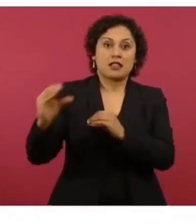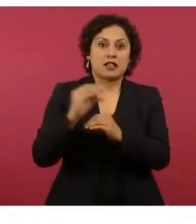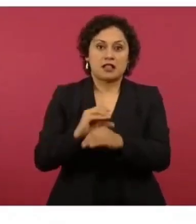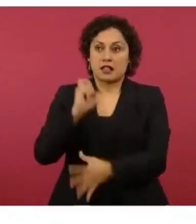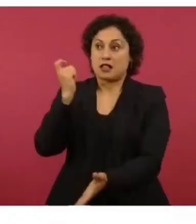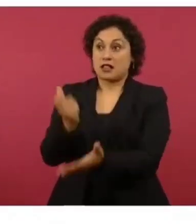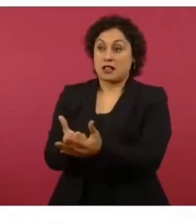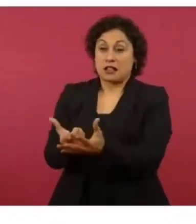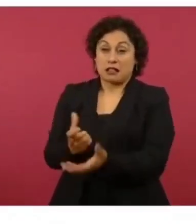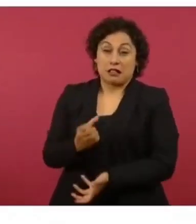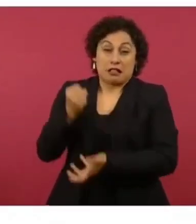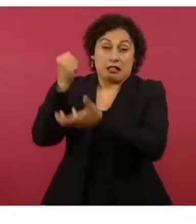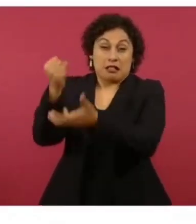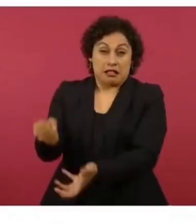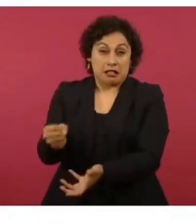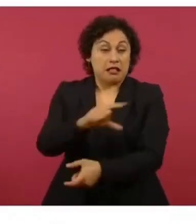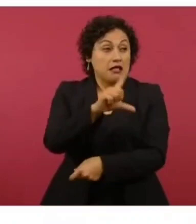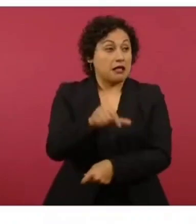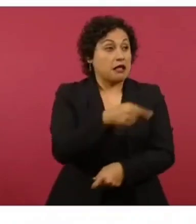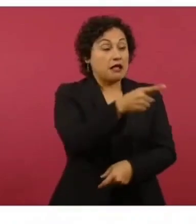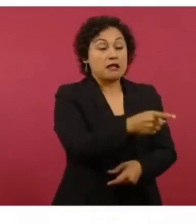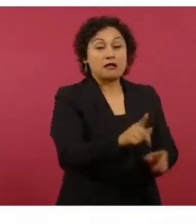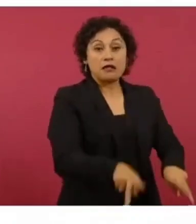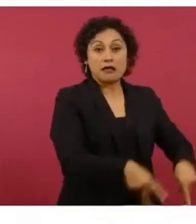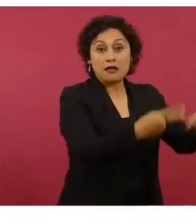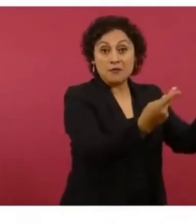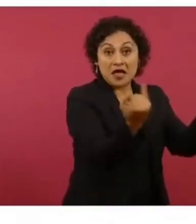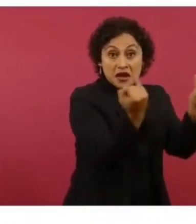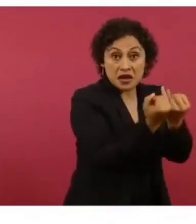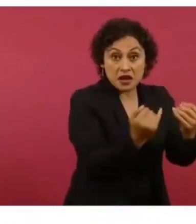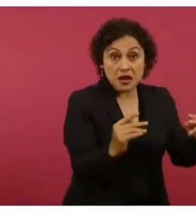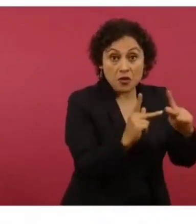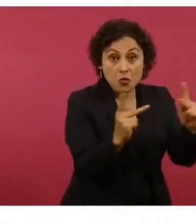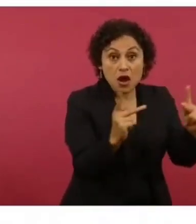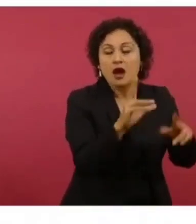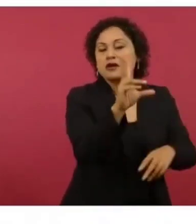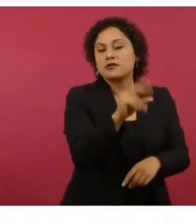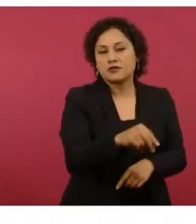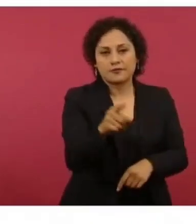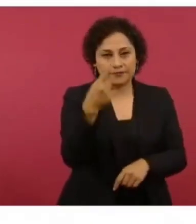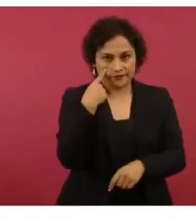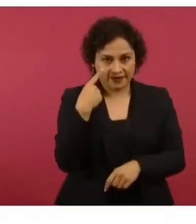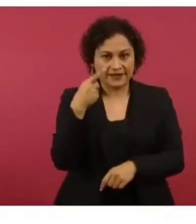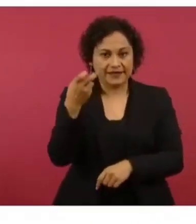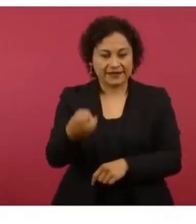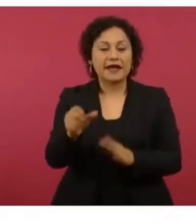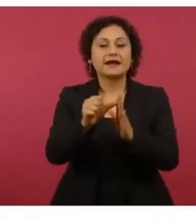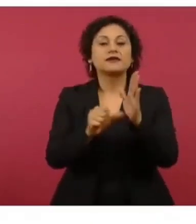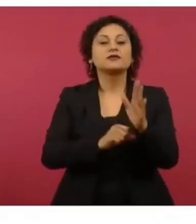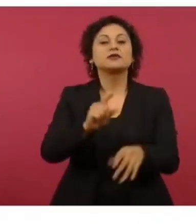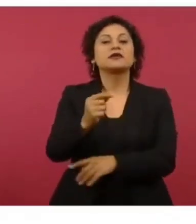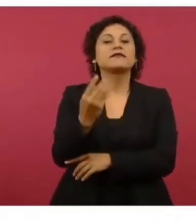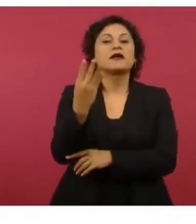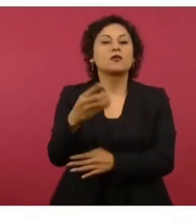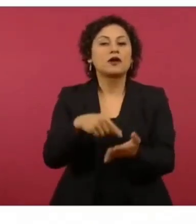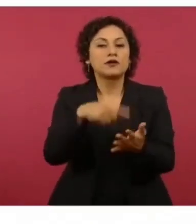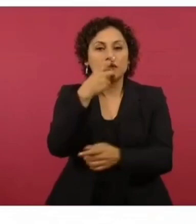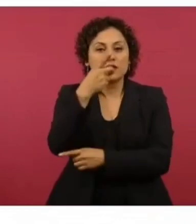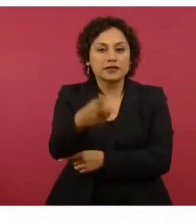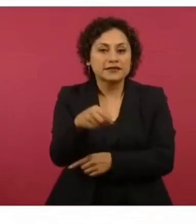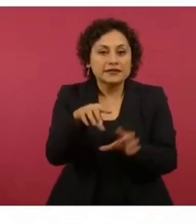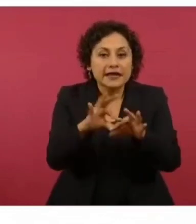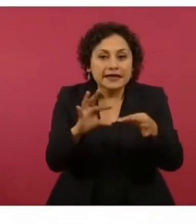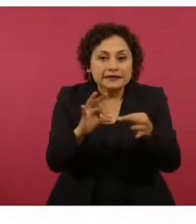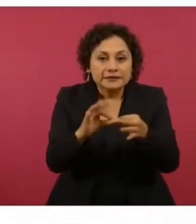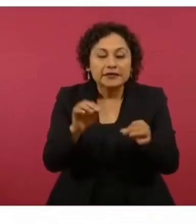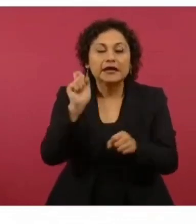carnalito. ¿Cómo se calcula la depreciación? Bueno, te lo explico utilizando el artículo 34 del SAT. En el caso de los aviones que no son para